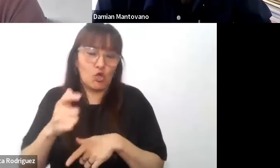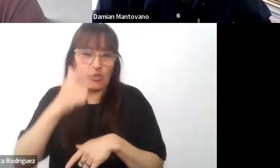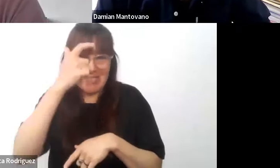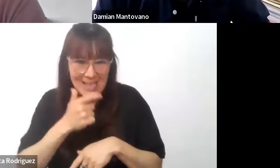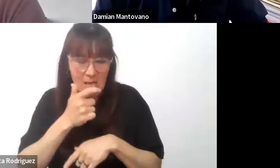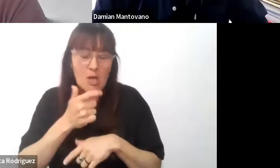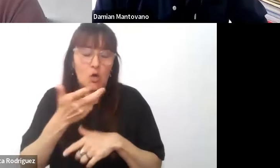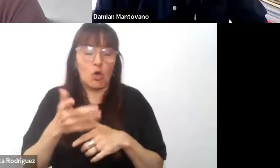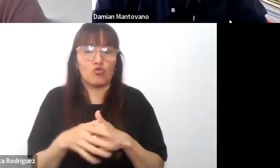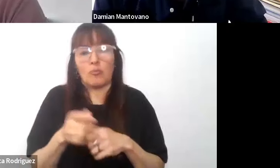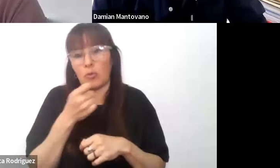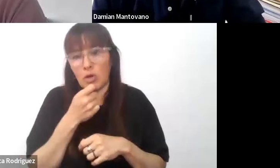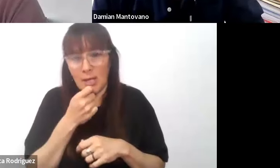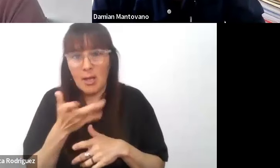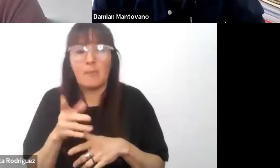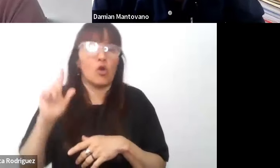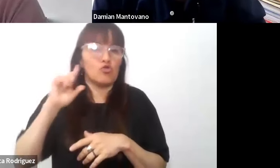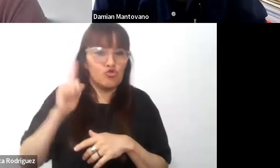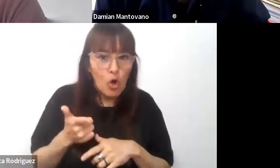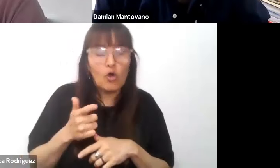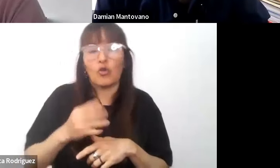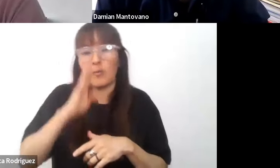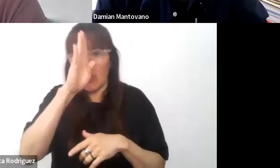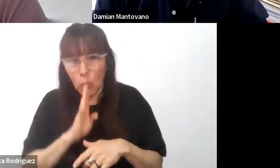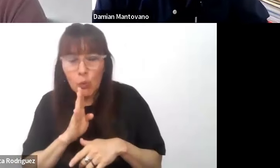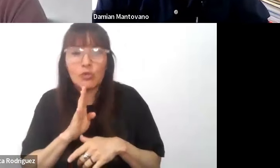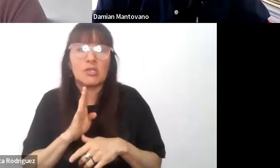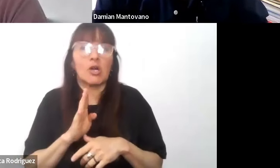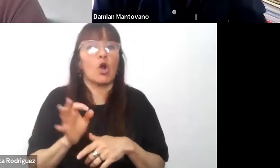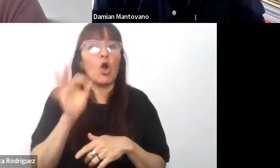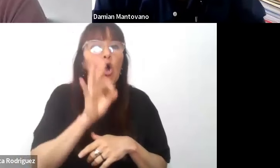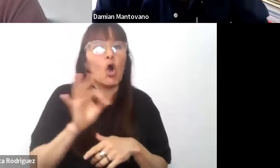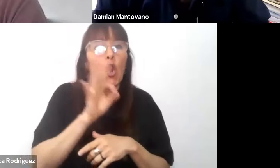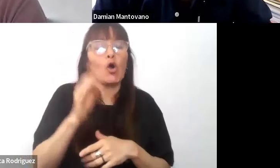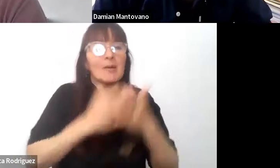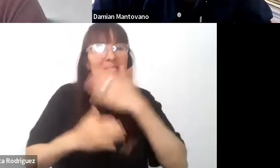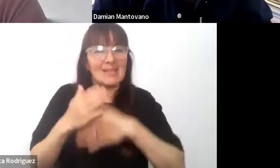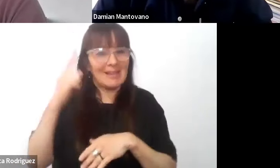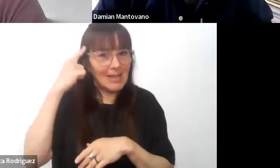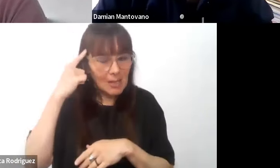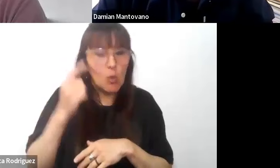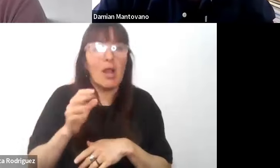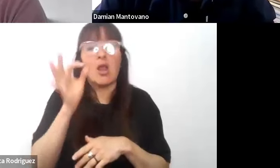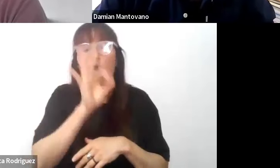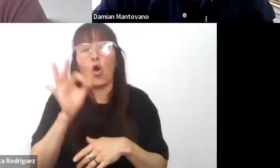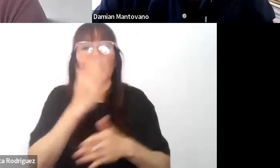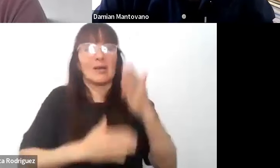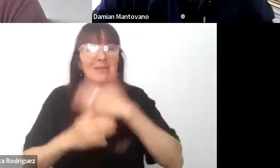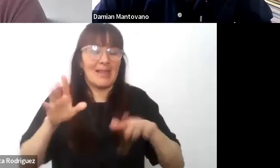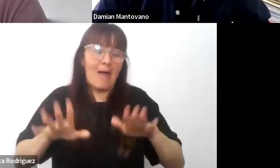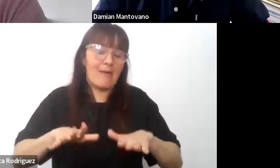visuales en sordos e hipoacúsicos en discapacidad intelectual o en discapacidad motriz